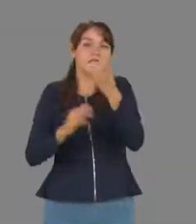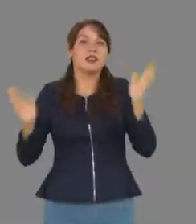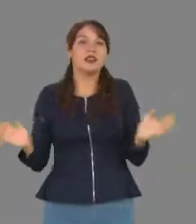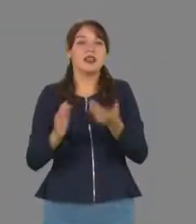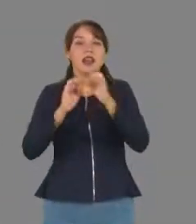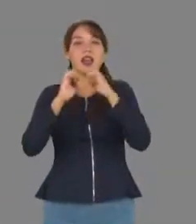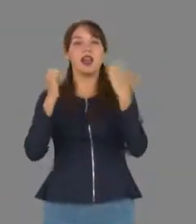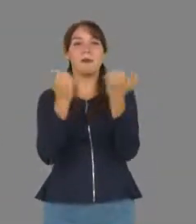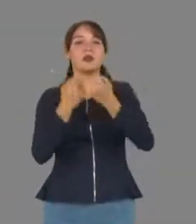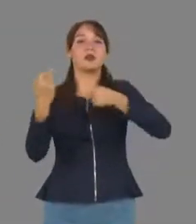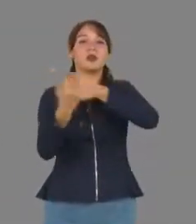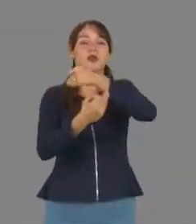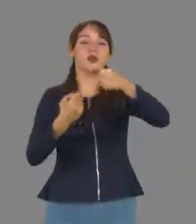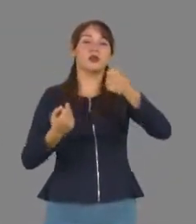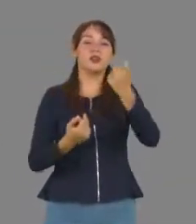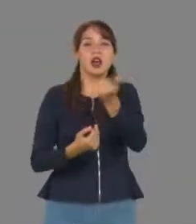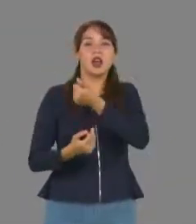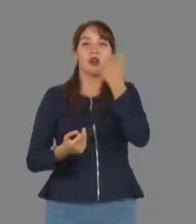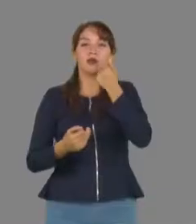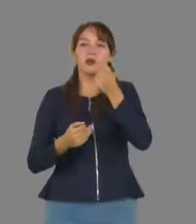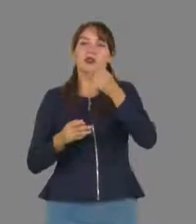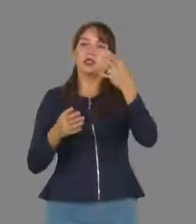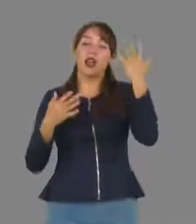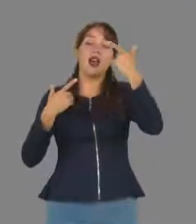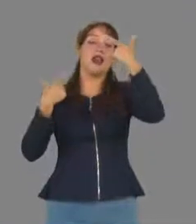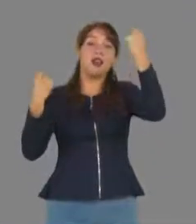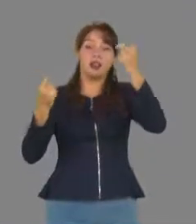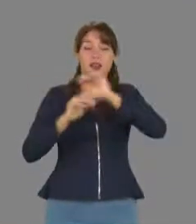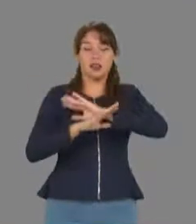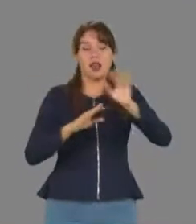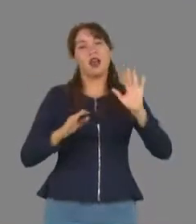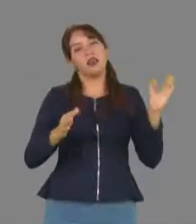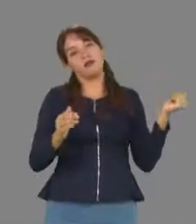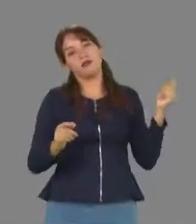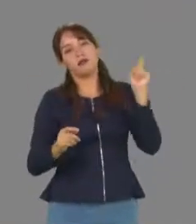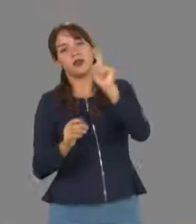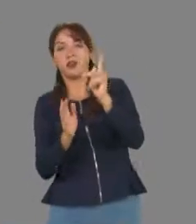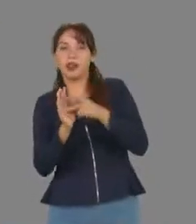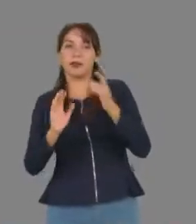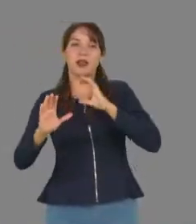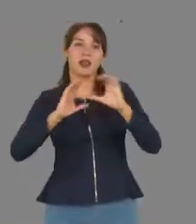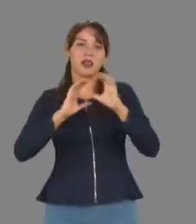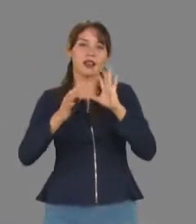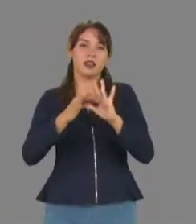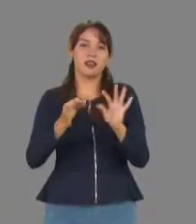puente para que los egresados de la carrera compartan sus experiencias con los estudiantes.